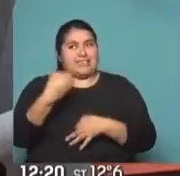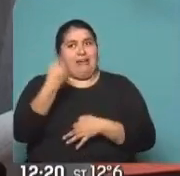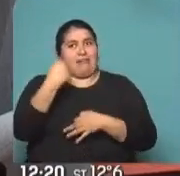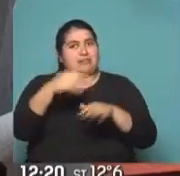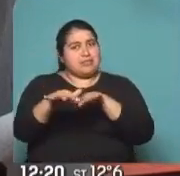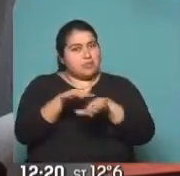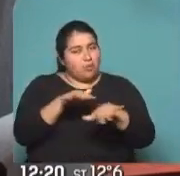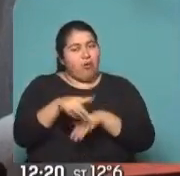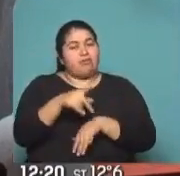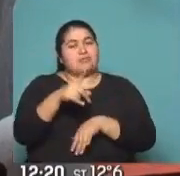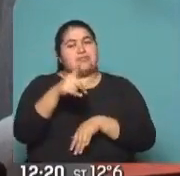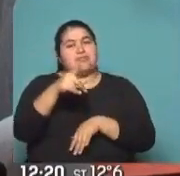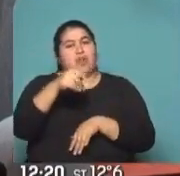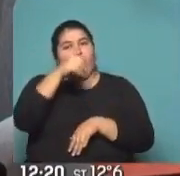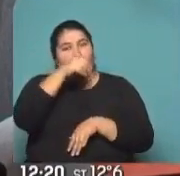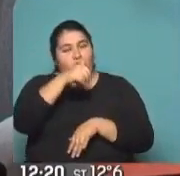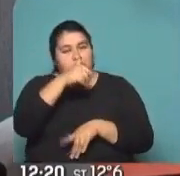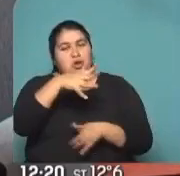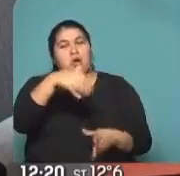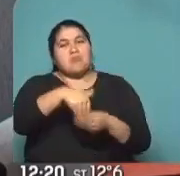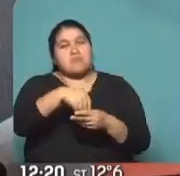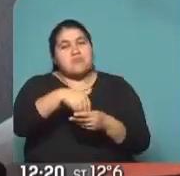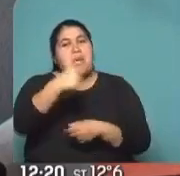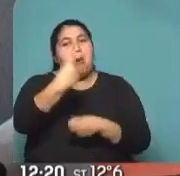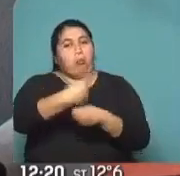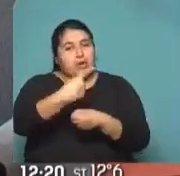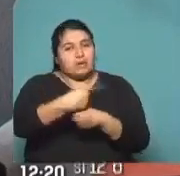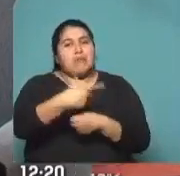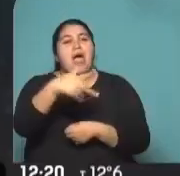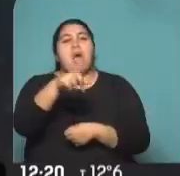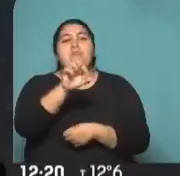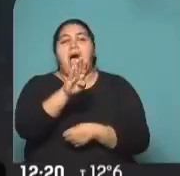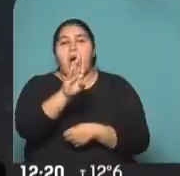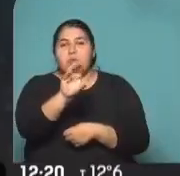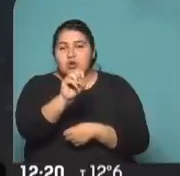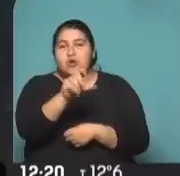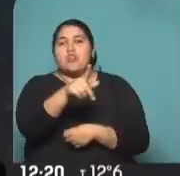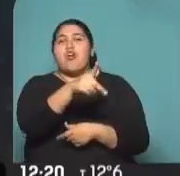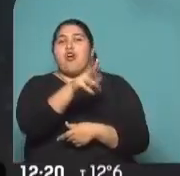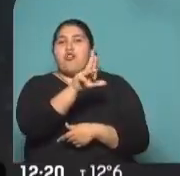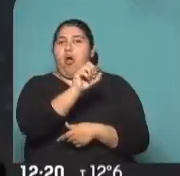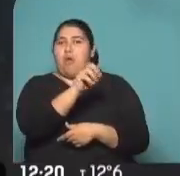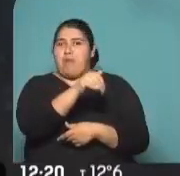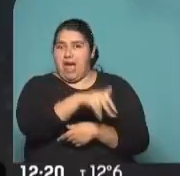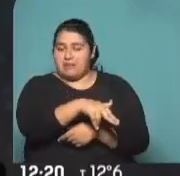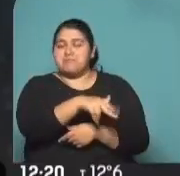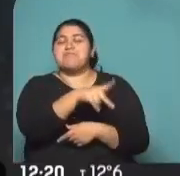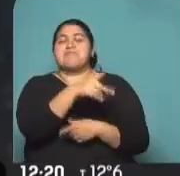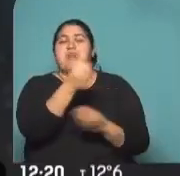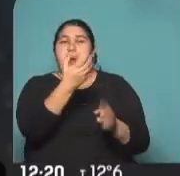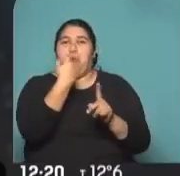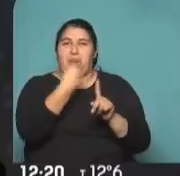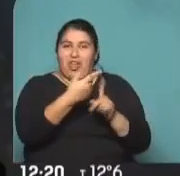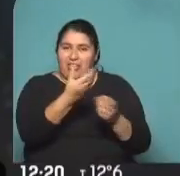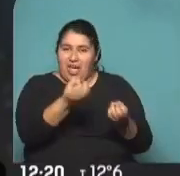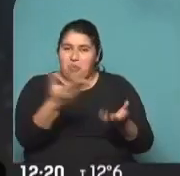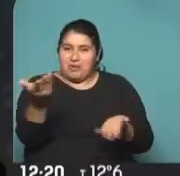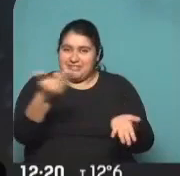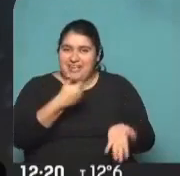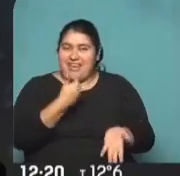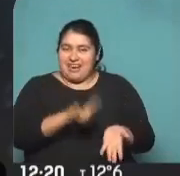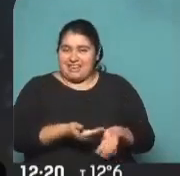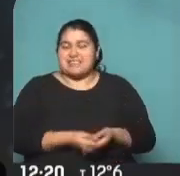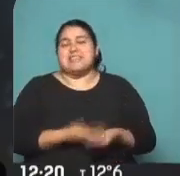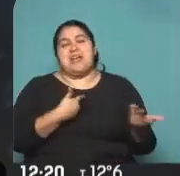ayer en las elecciones primarias. Está Pablo Romá, analista político. Hola Pablo, buen mediodía. Gracias por estar acá con nosotros.